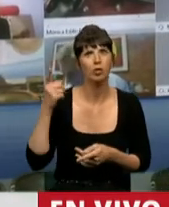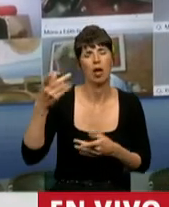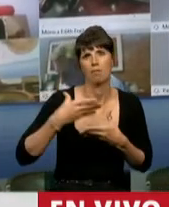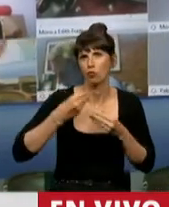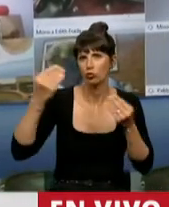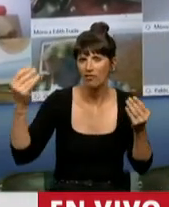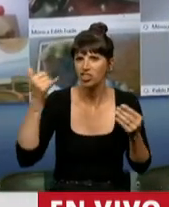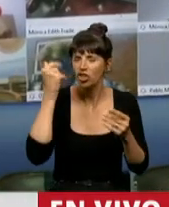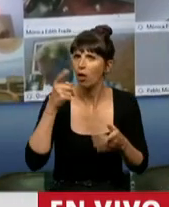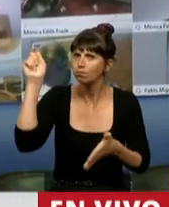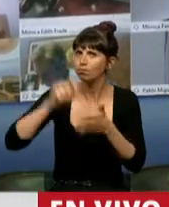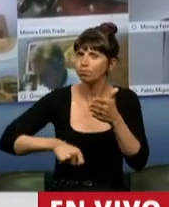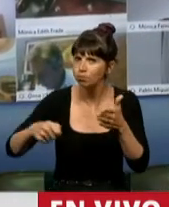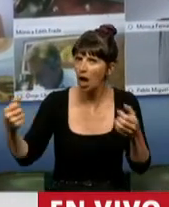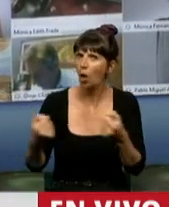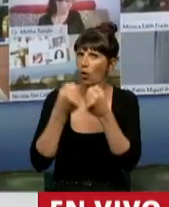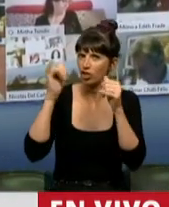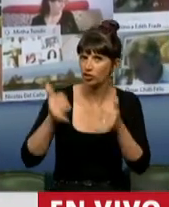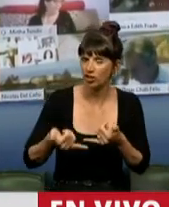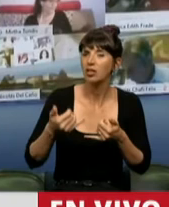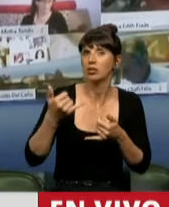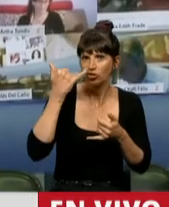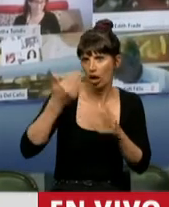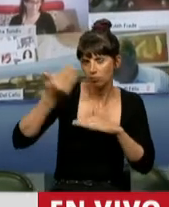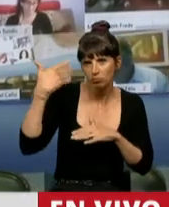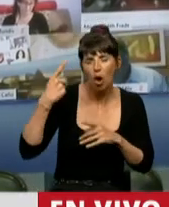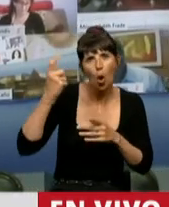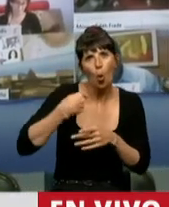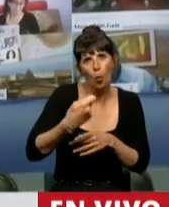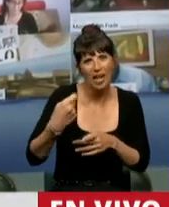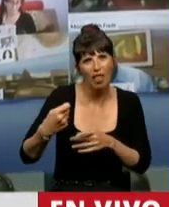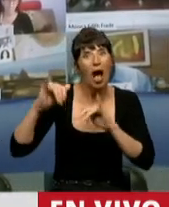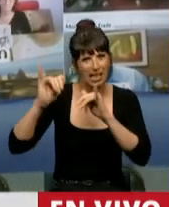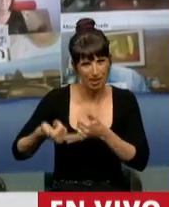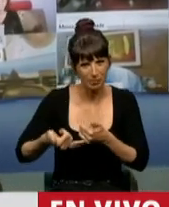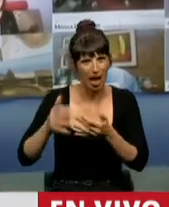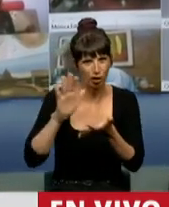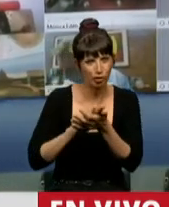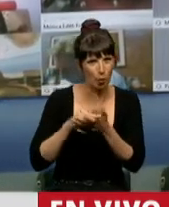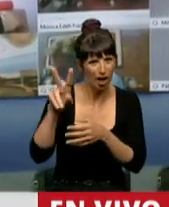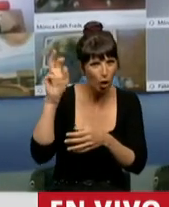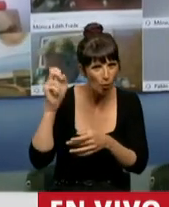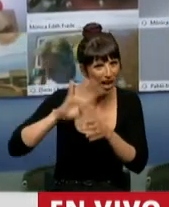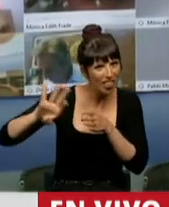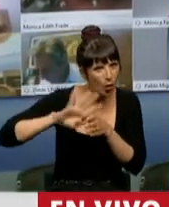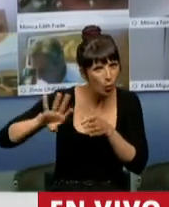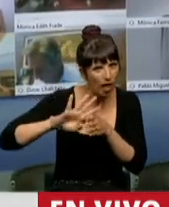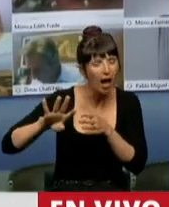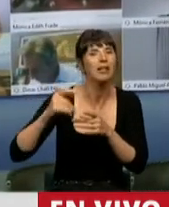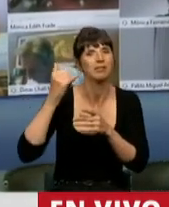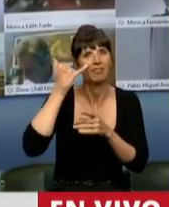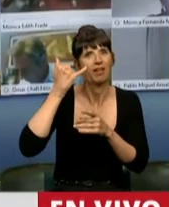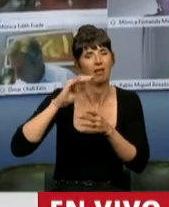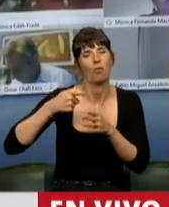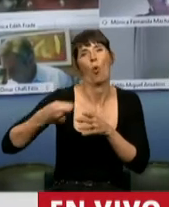homologados judicialmente y de aquellos jubilados que se acogieron a reparación histórica y no hicieron juicio. Pero me gustaría detenerme también, señor